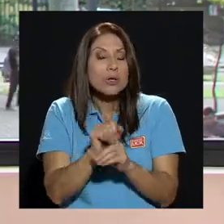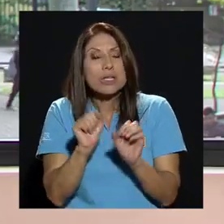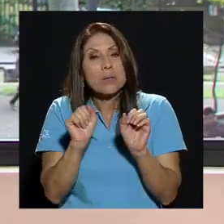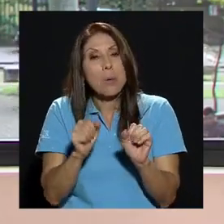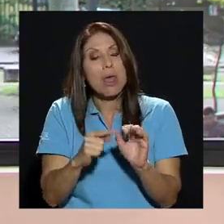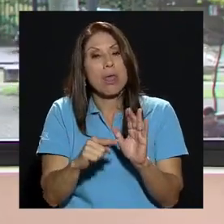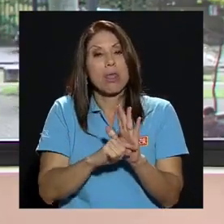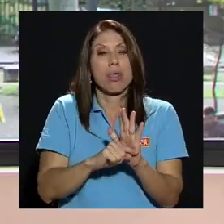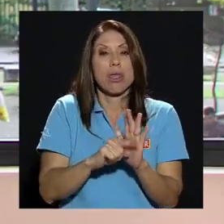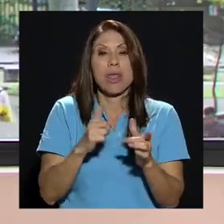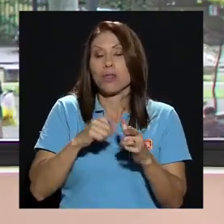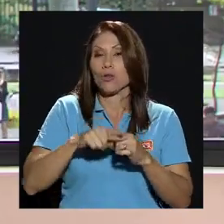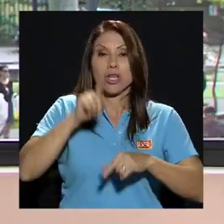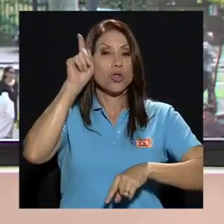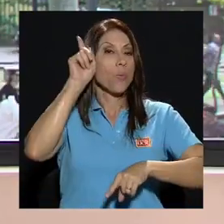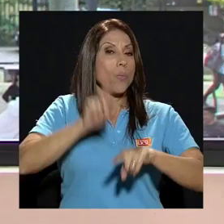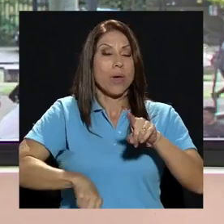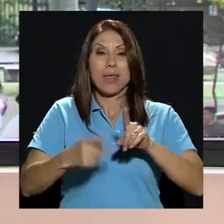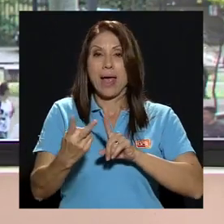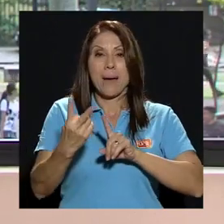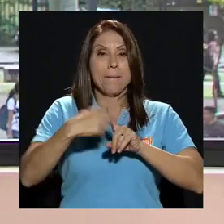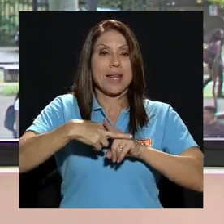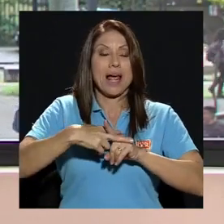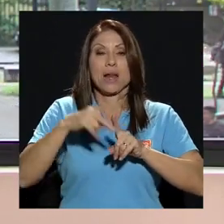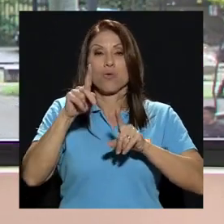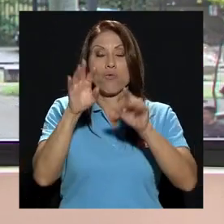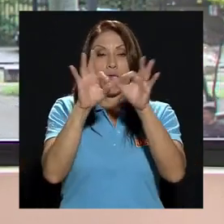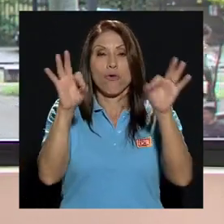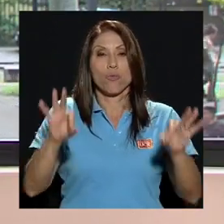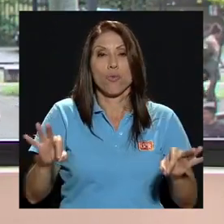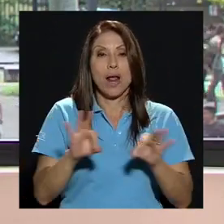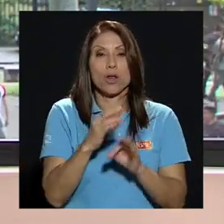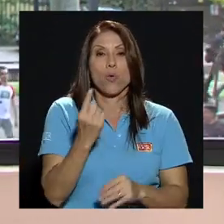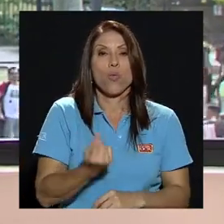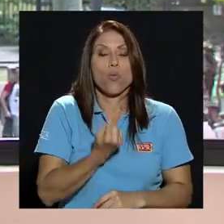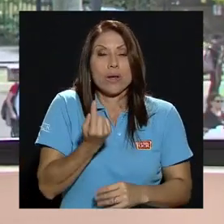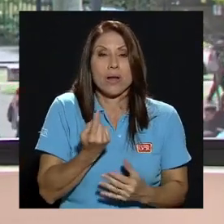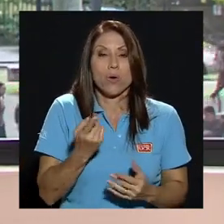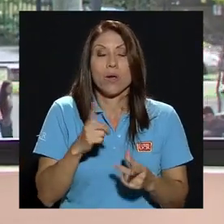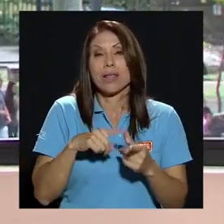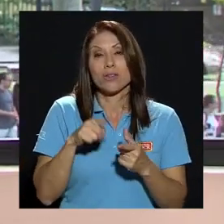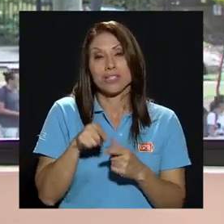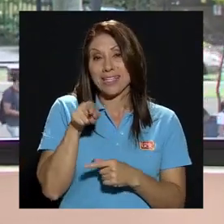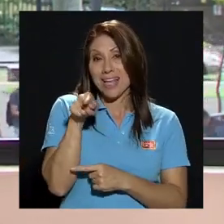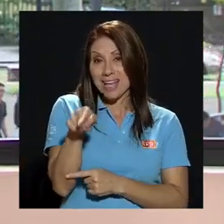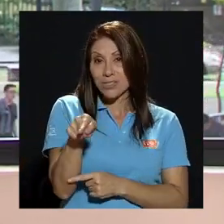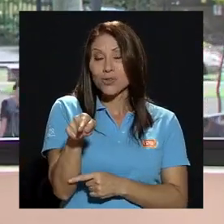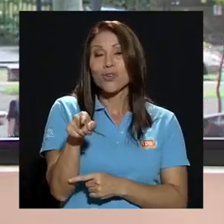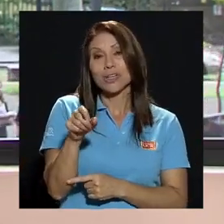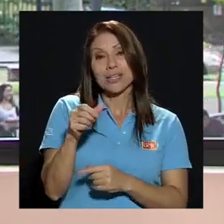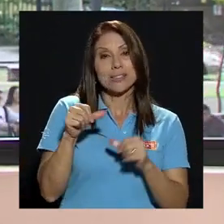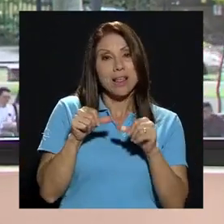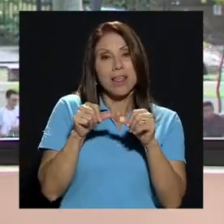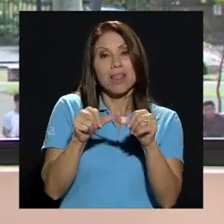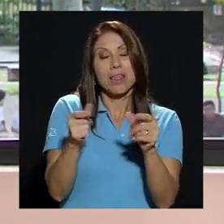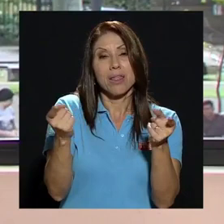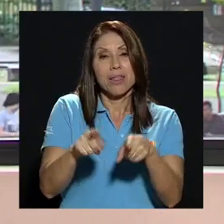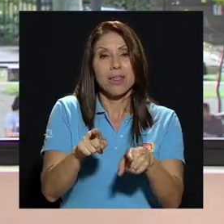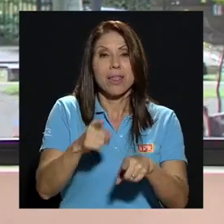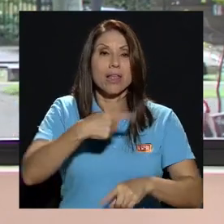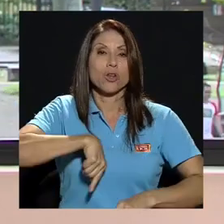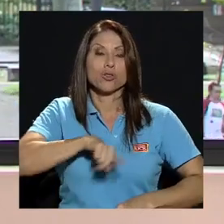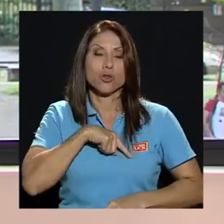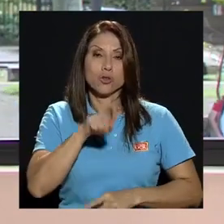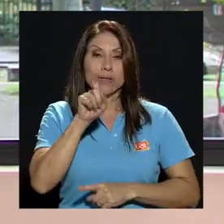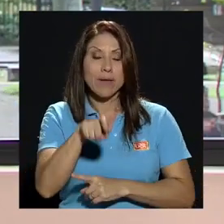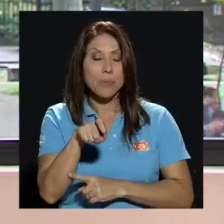aplicar un formulario único muchas veces y eso es lo que ha estado pues entonces casi que predominando y hay que encontrar un punto en